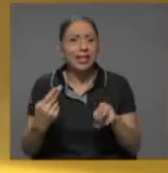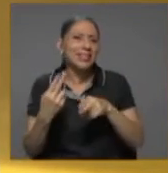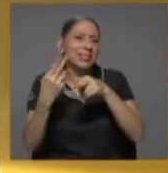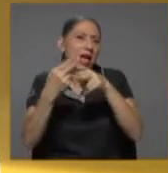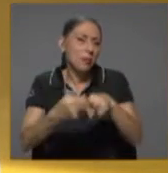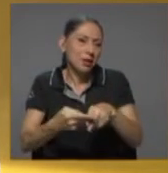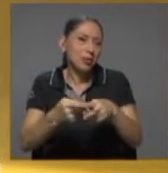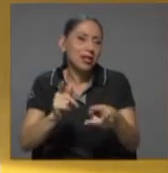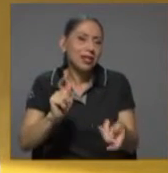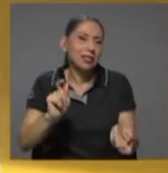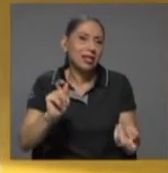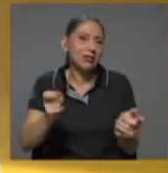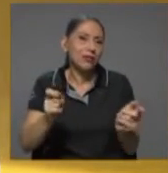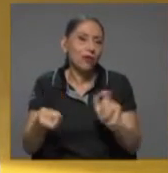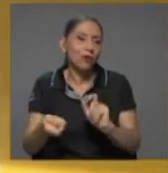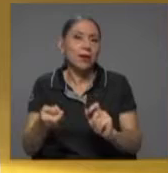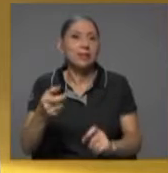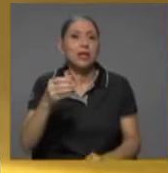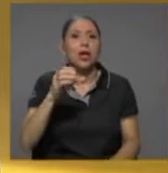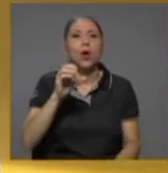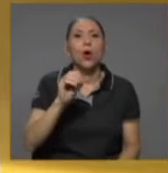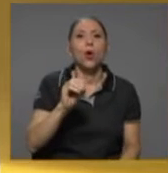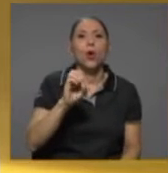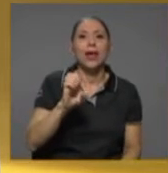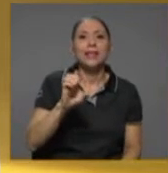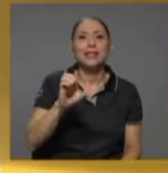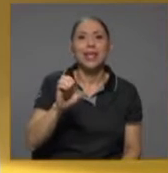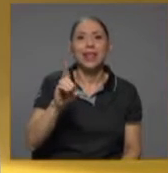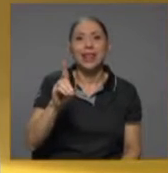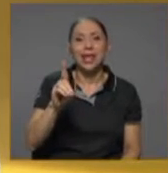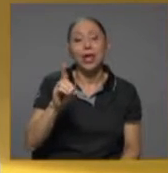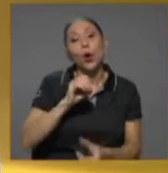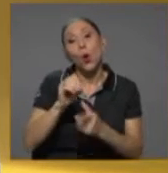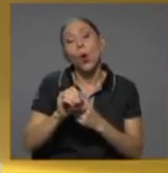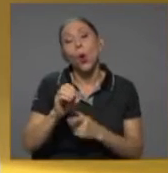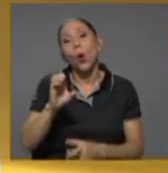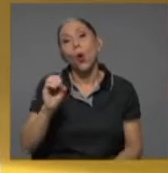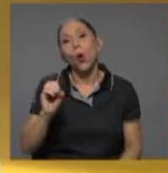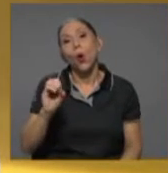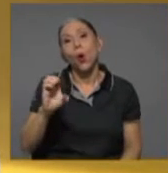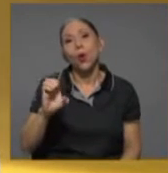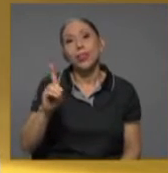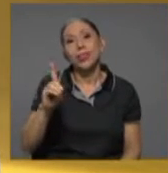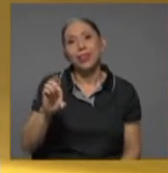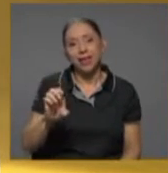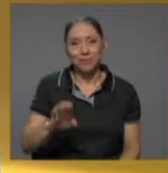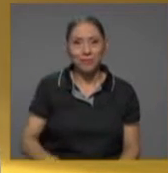OECD o OCTE, como se quiera, que fue un empujón